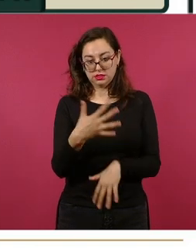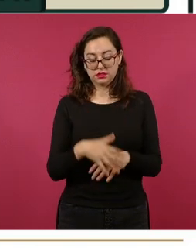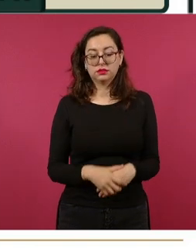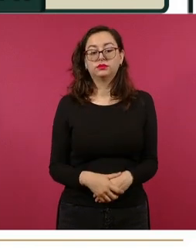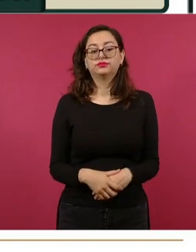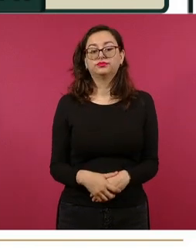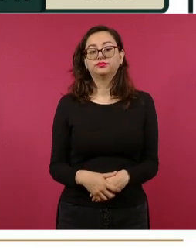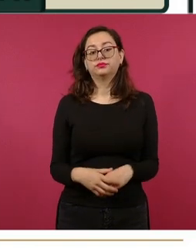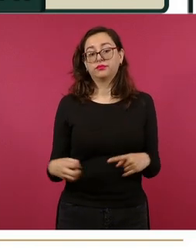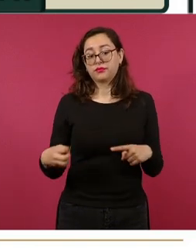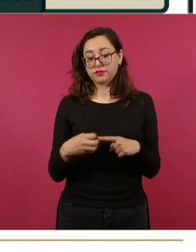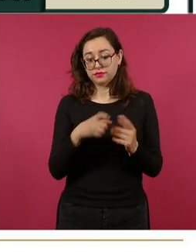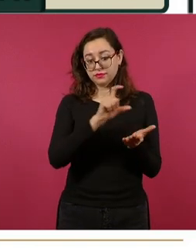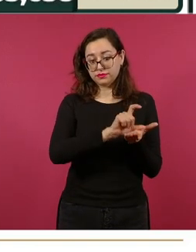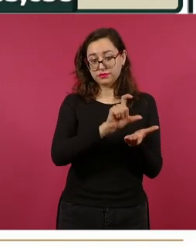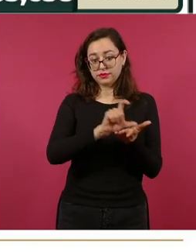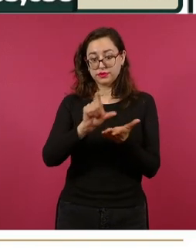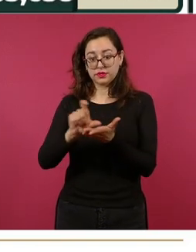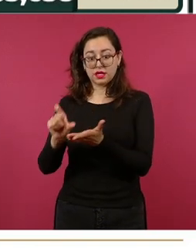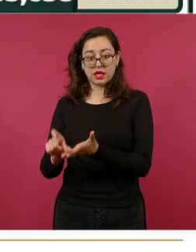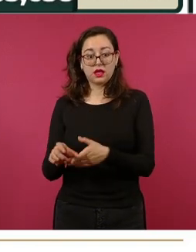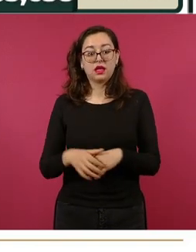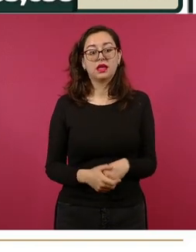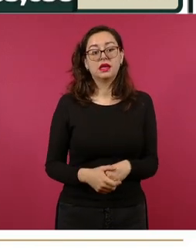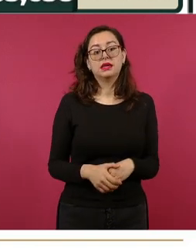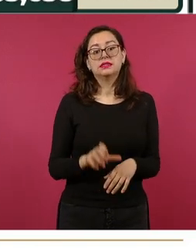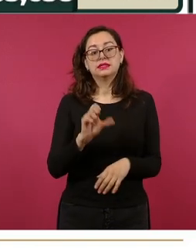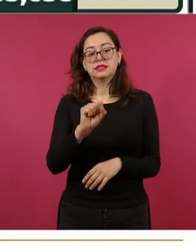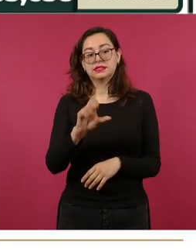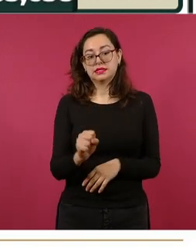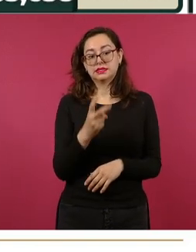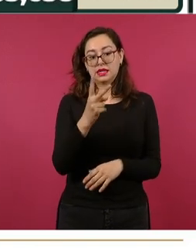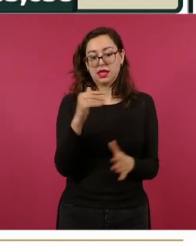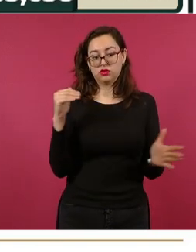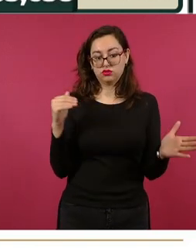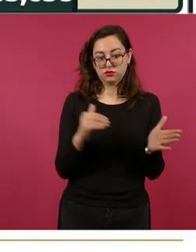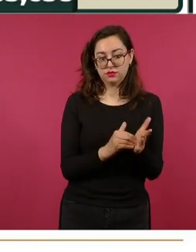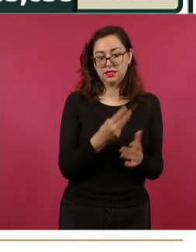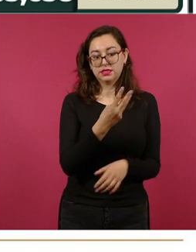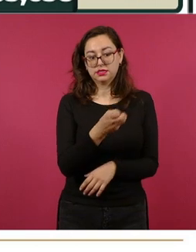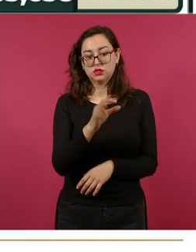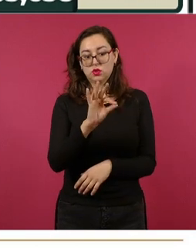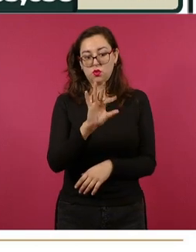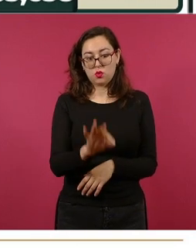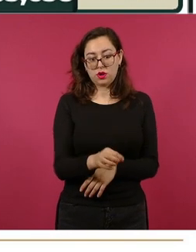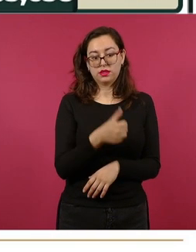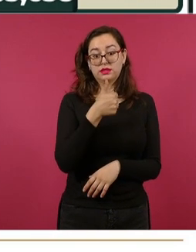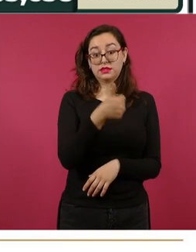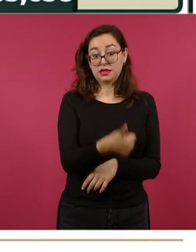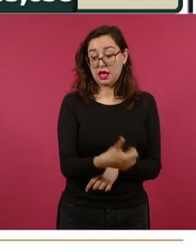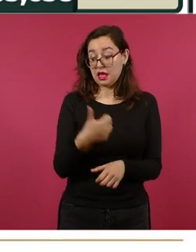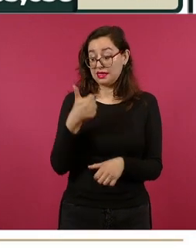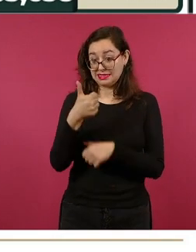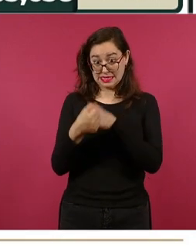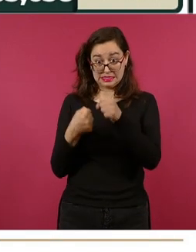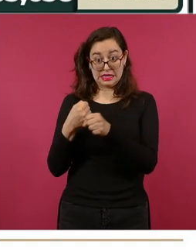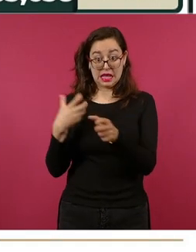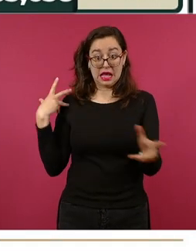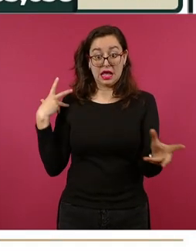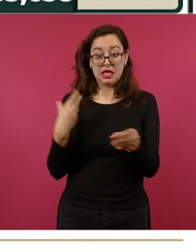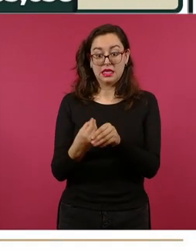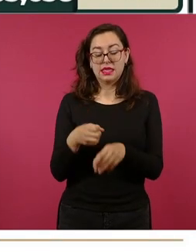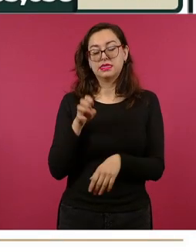fueron 62 mil 343 cartuchos y en lo que va del sexenio más de 19 millones de cartuchos